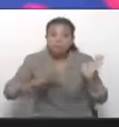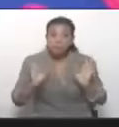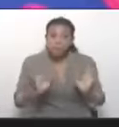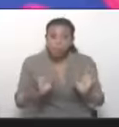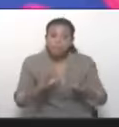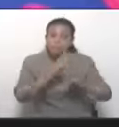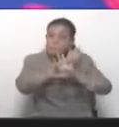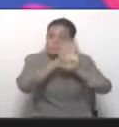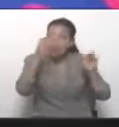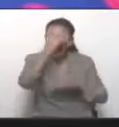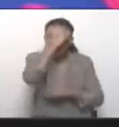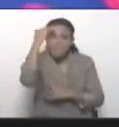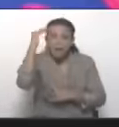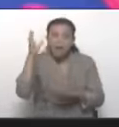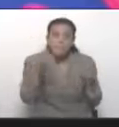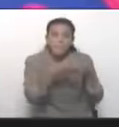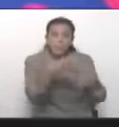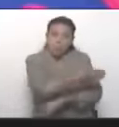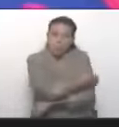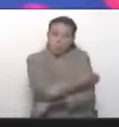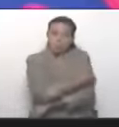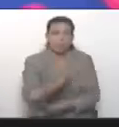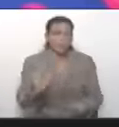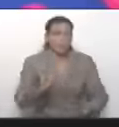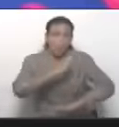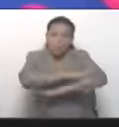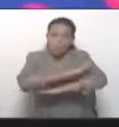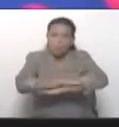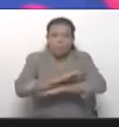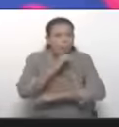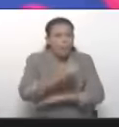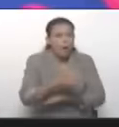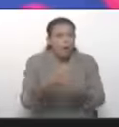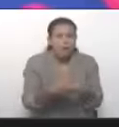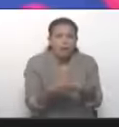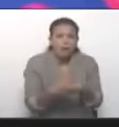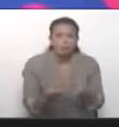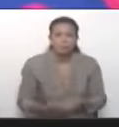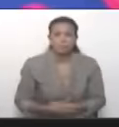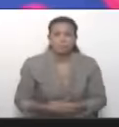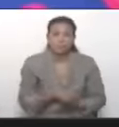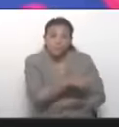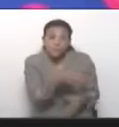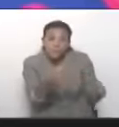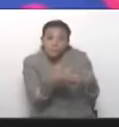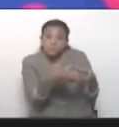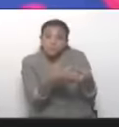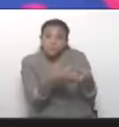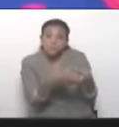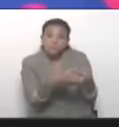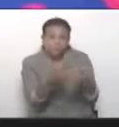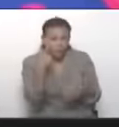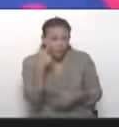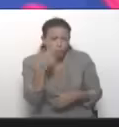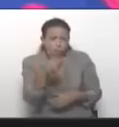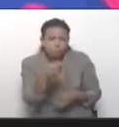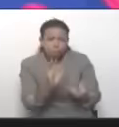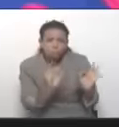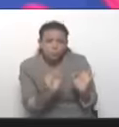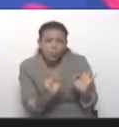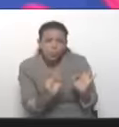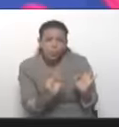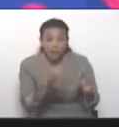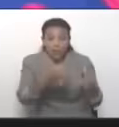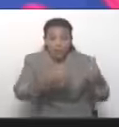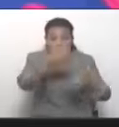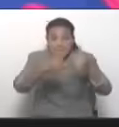yo digo, ya basta de esta gente. Le digo a esos opositores. Porque yo estaba viendo a